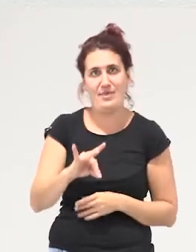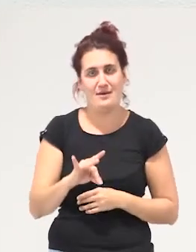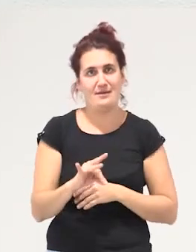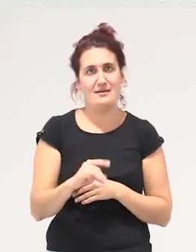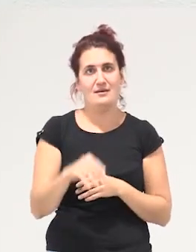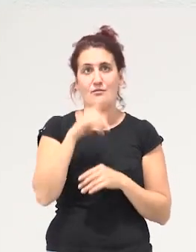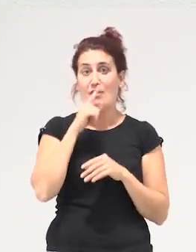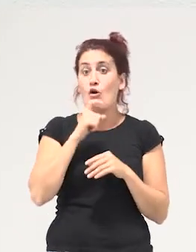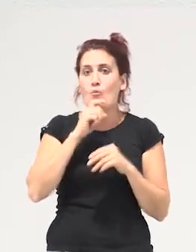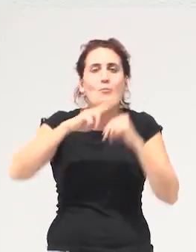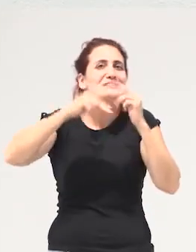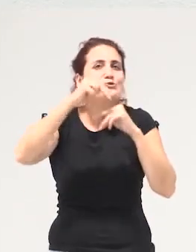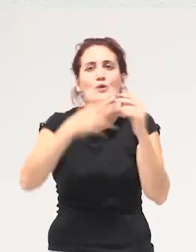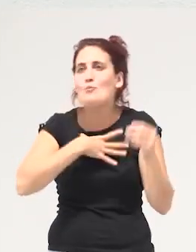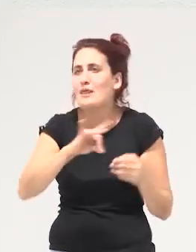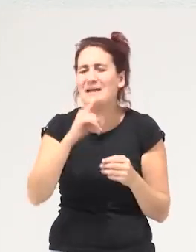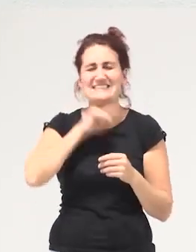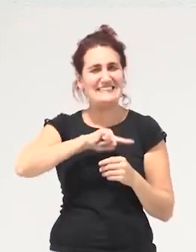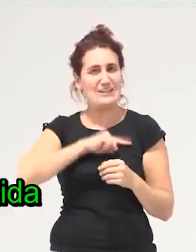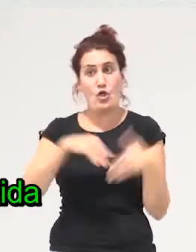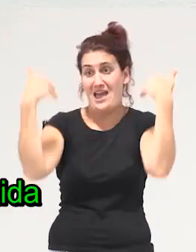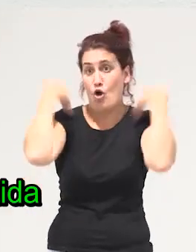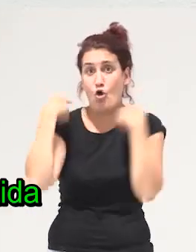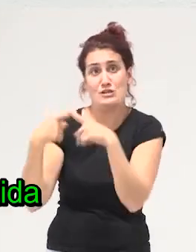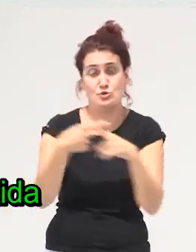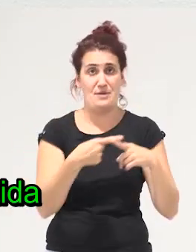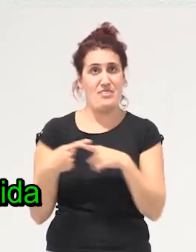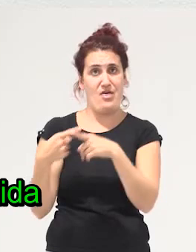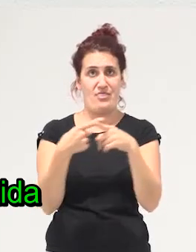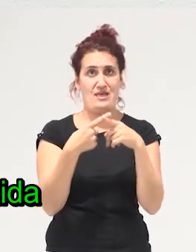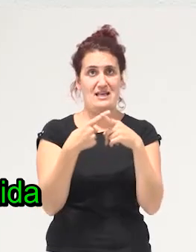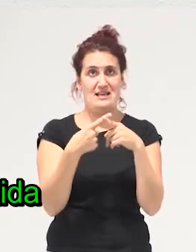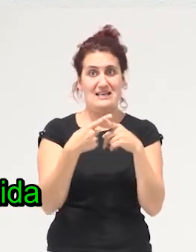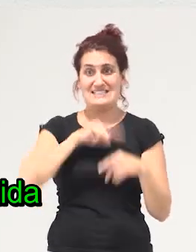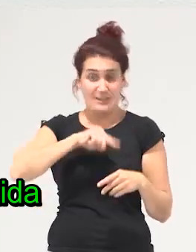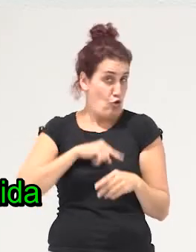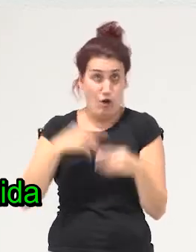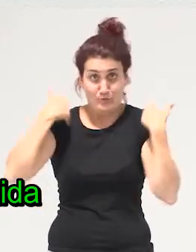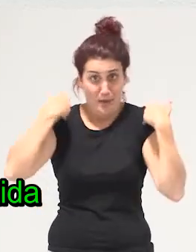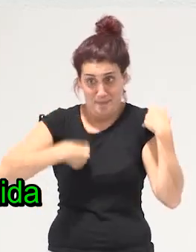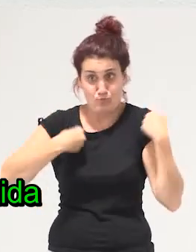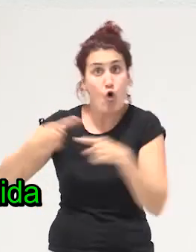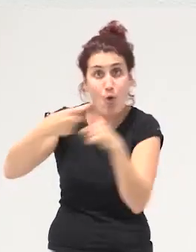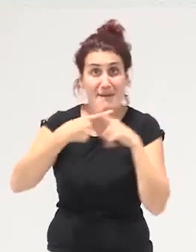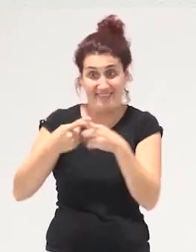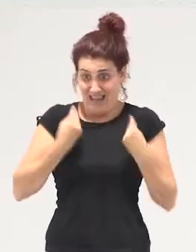por poder construir un sentido de corresponsabilidad un sentido de responsabilidad compartida en la vida que